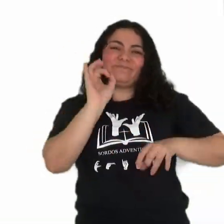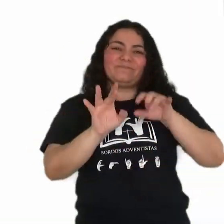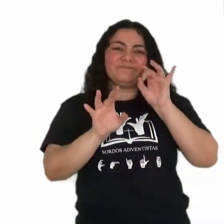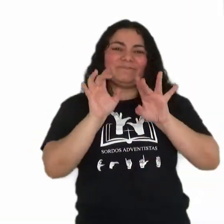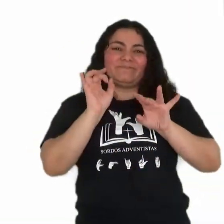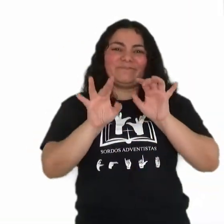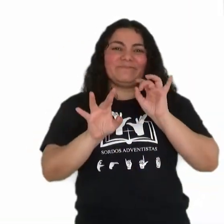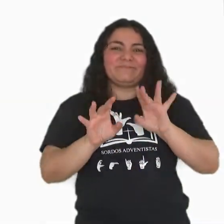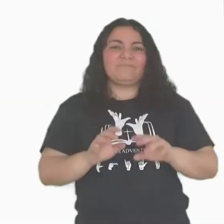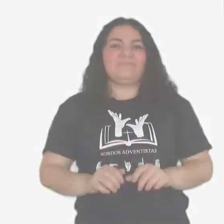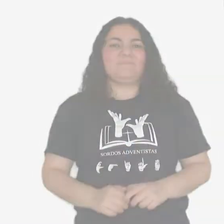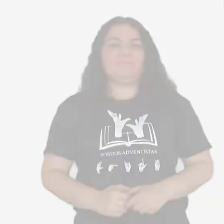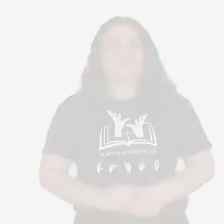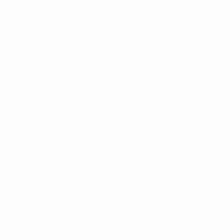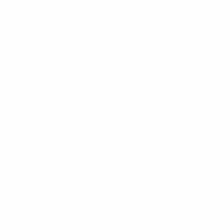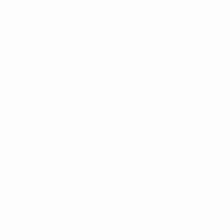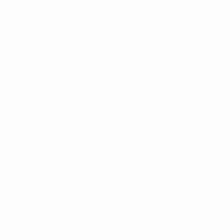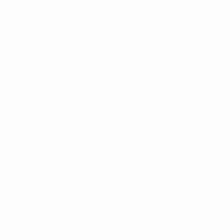Dios les bendiga.